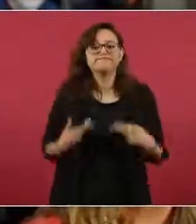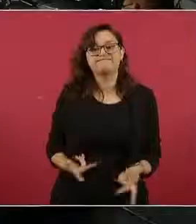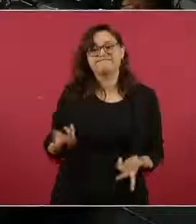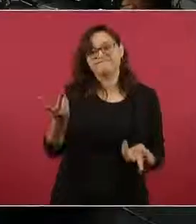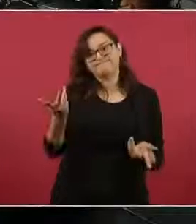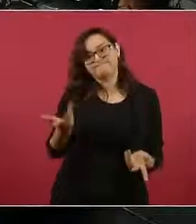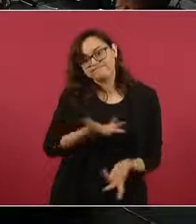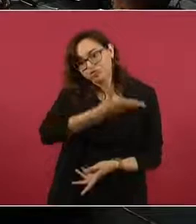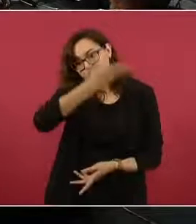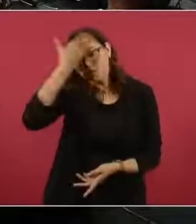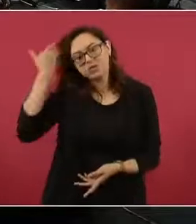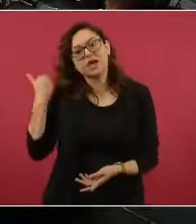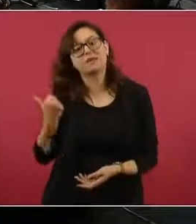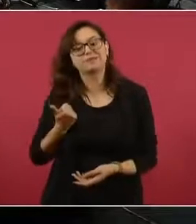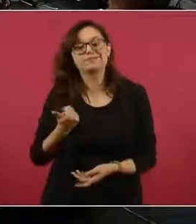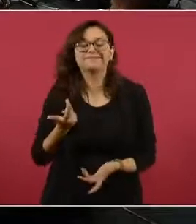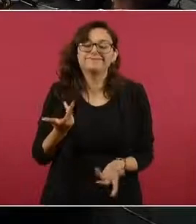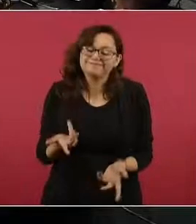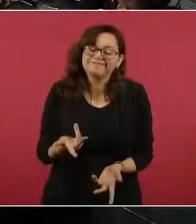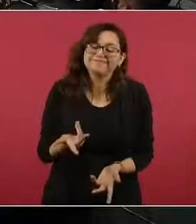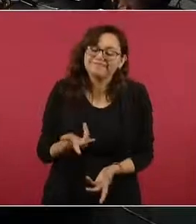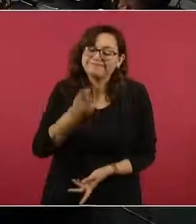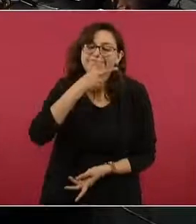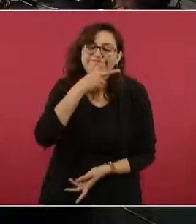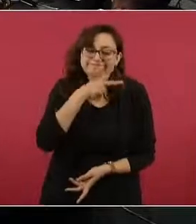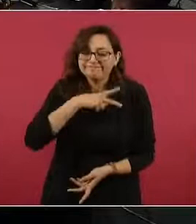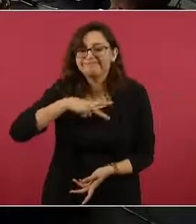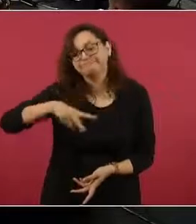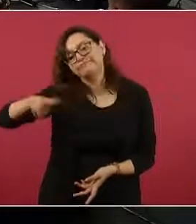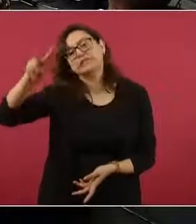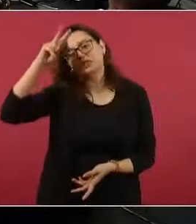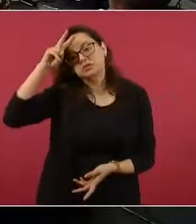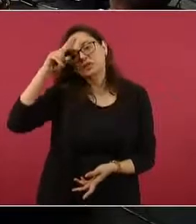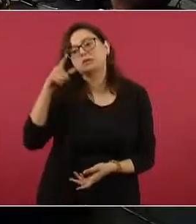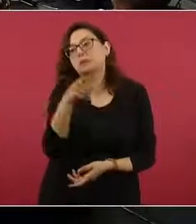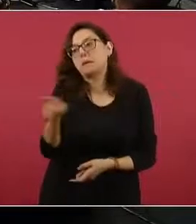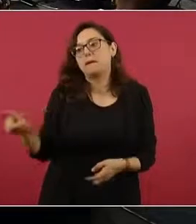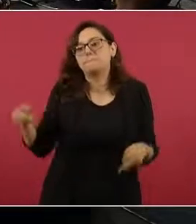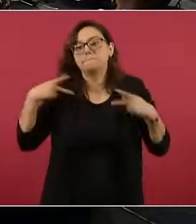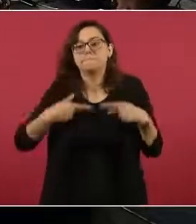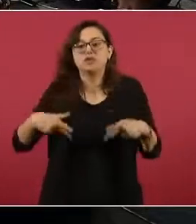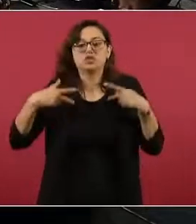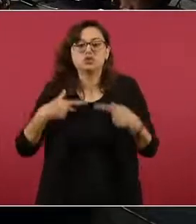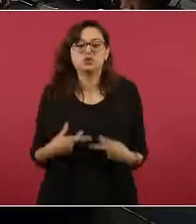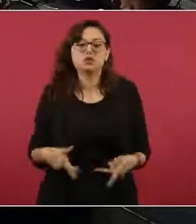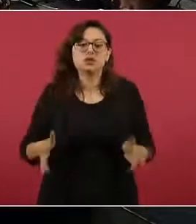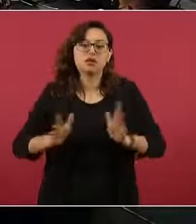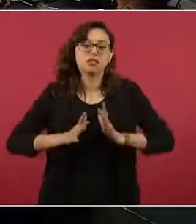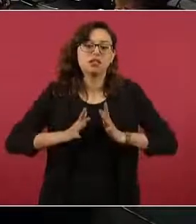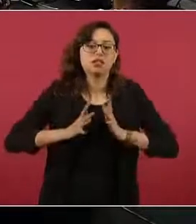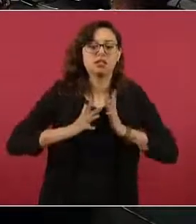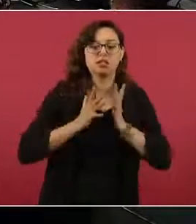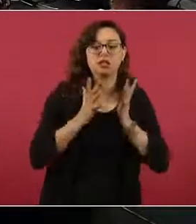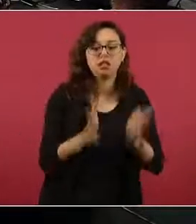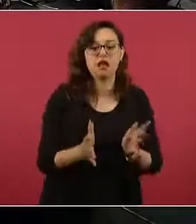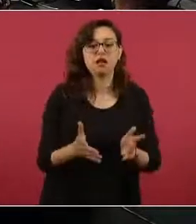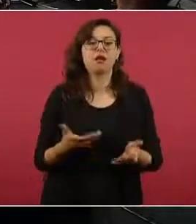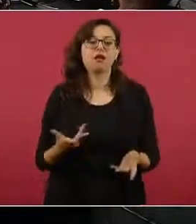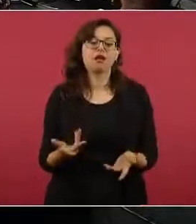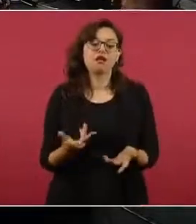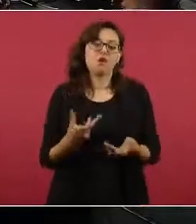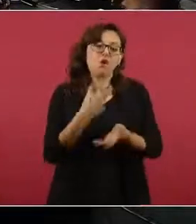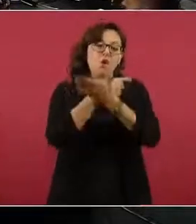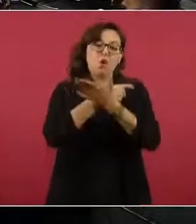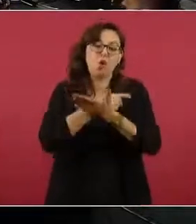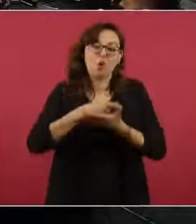no quiero manejar la palabra ignorancia, pues aprovechan de estas personas que quieren comprar terrenos, pero están